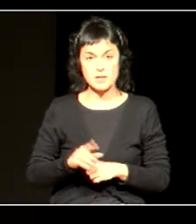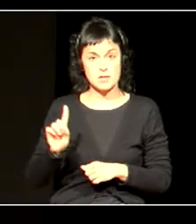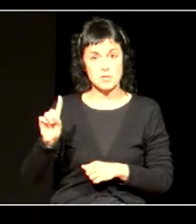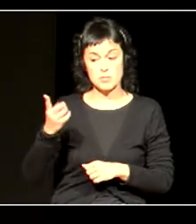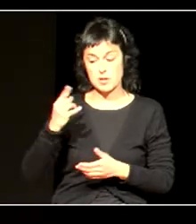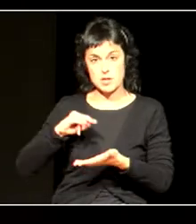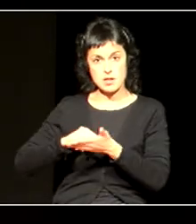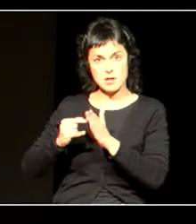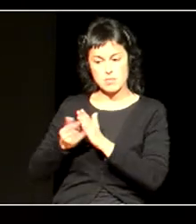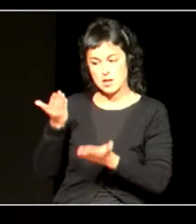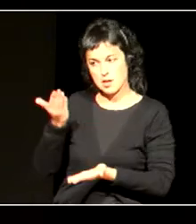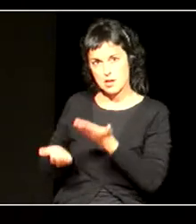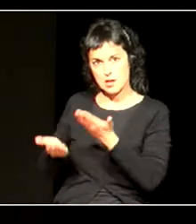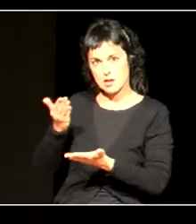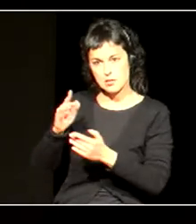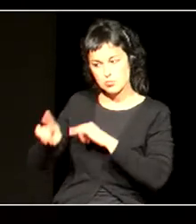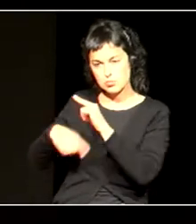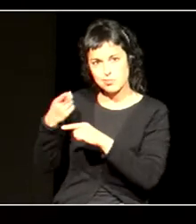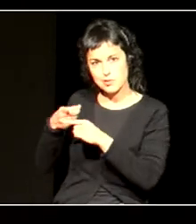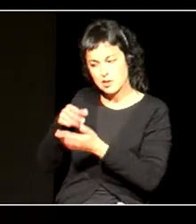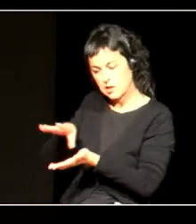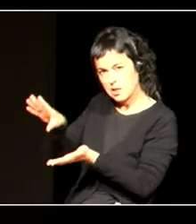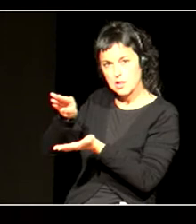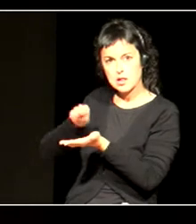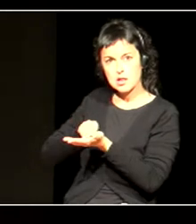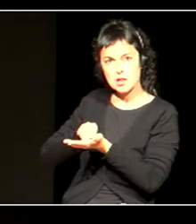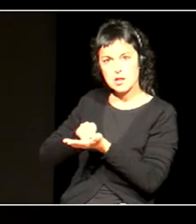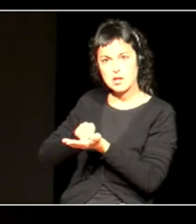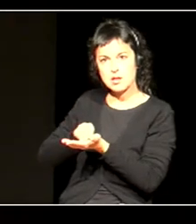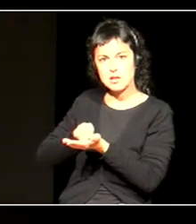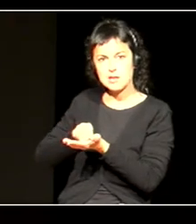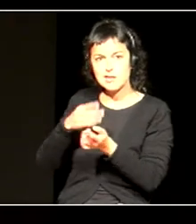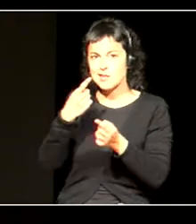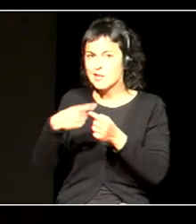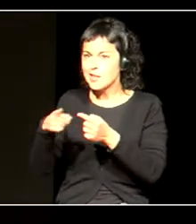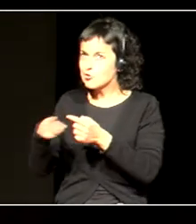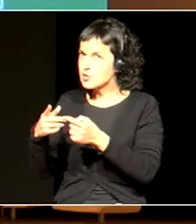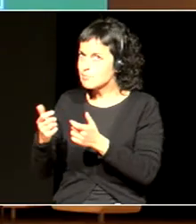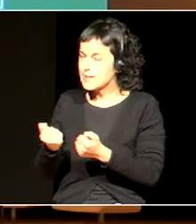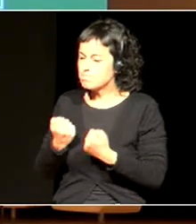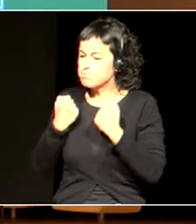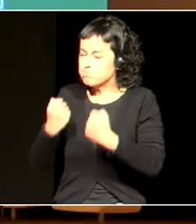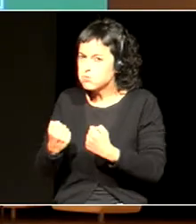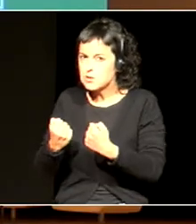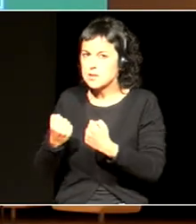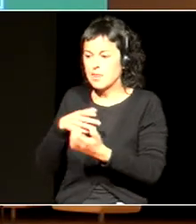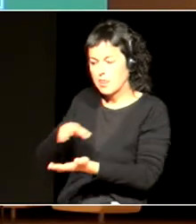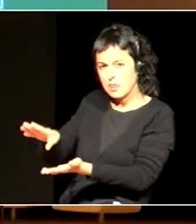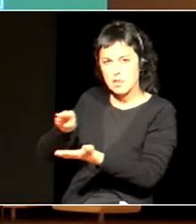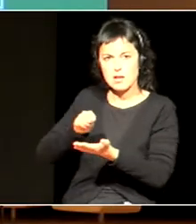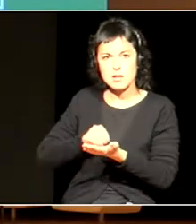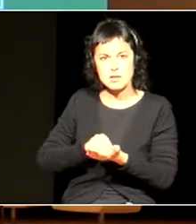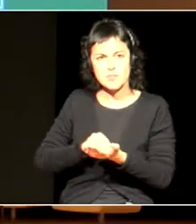ondorioak kontuan hartu dira eta indartzeko guneak planteatu dira. Elburua tresna